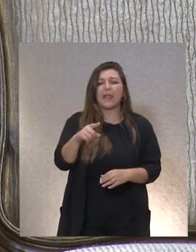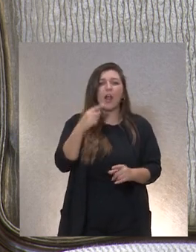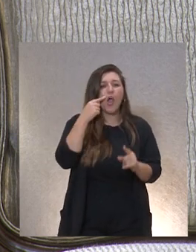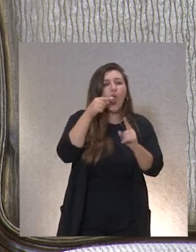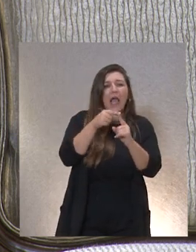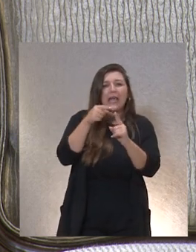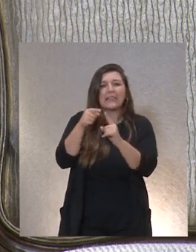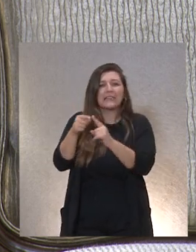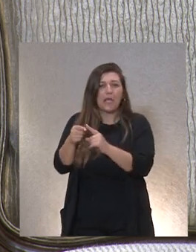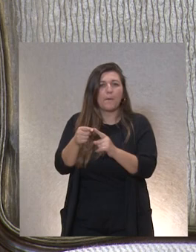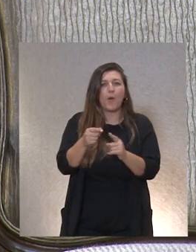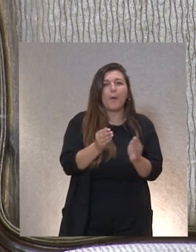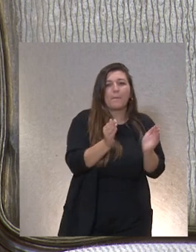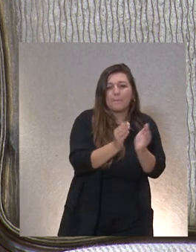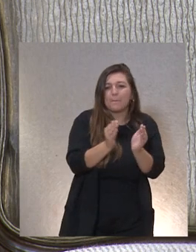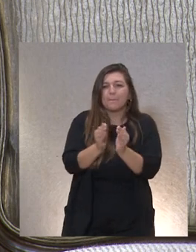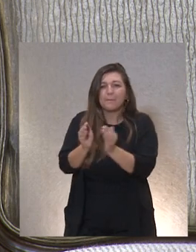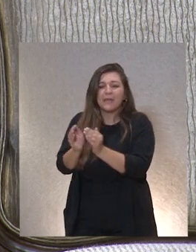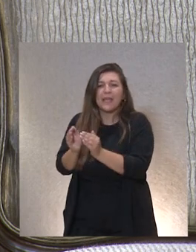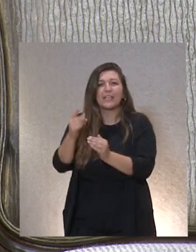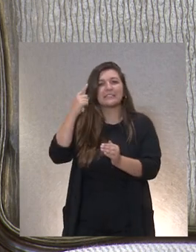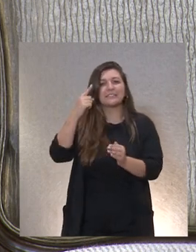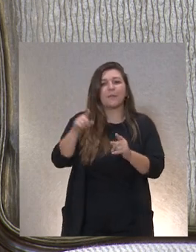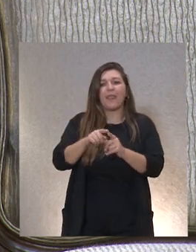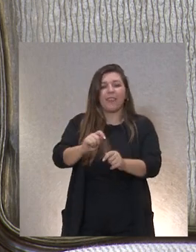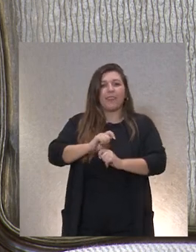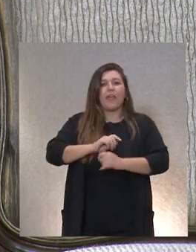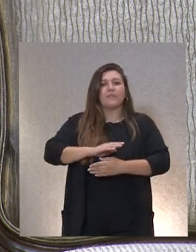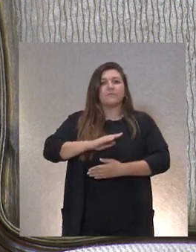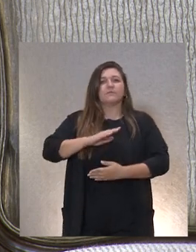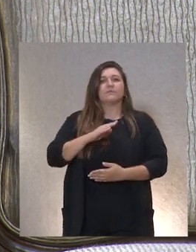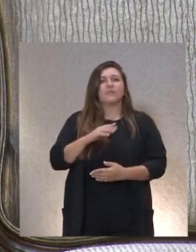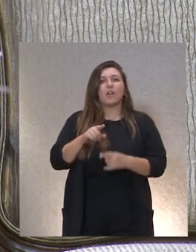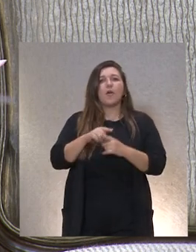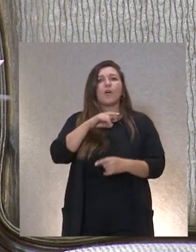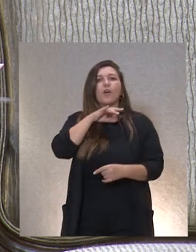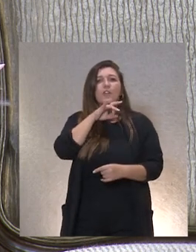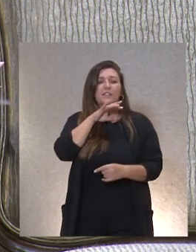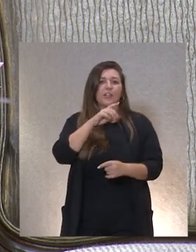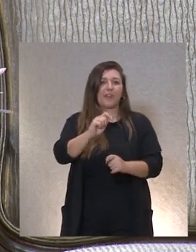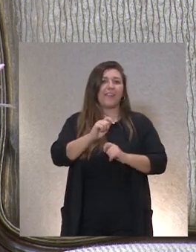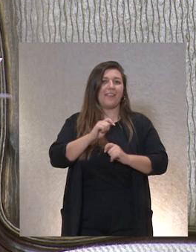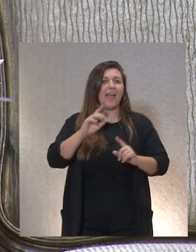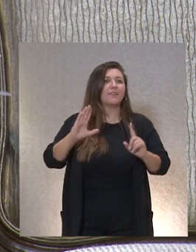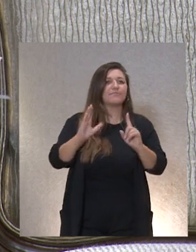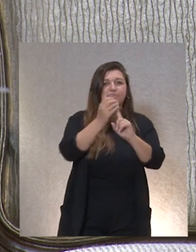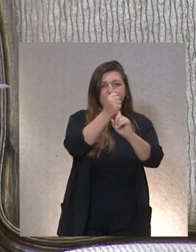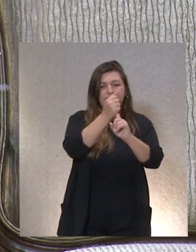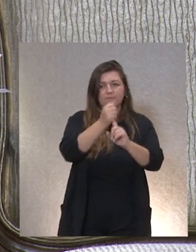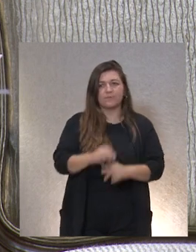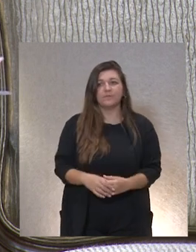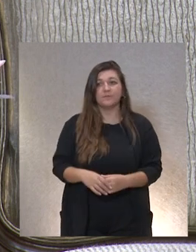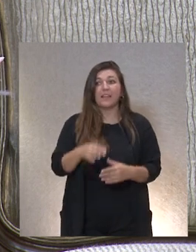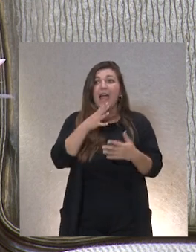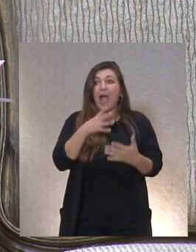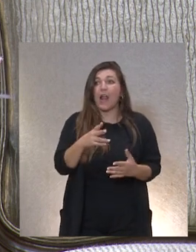objetivos en el día a día que tengan la satisfacción de poder alcanzar. Solo pequeños objetivos. Ahora hay un nuevo escenario que